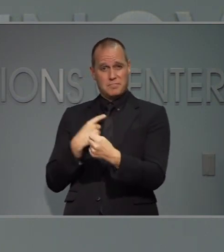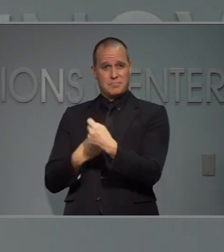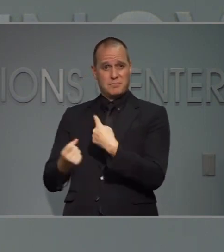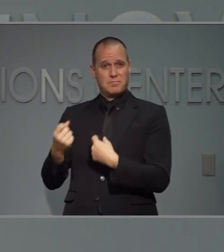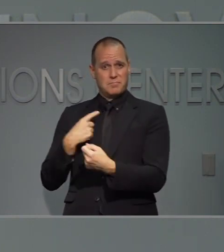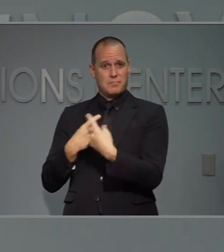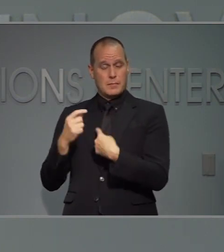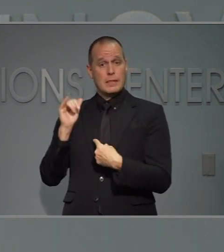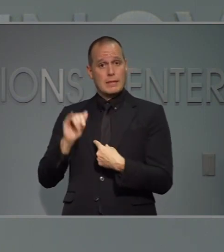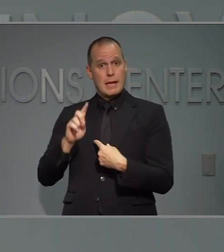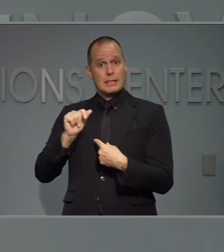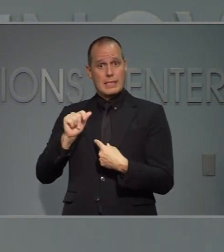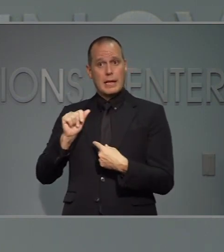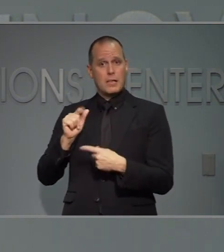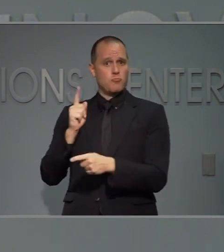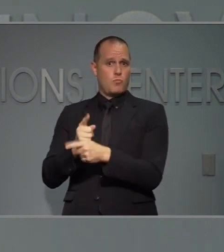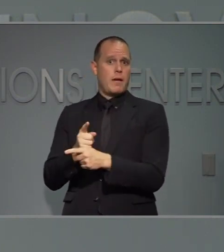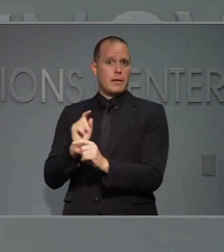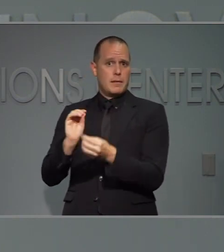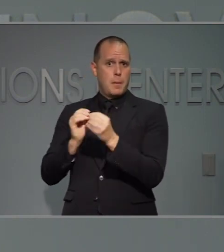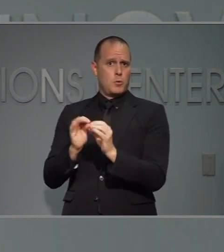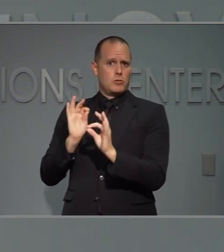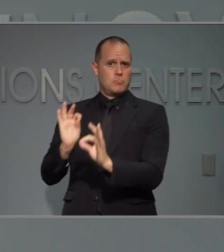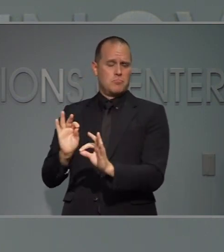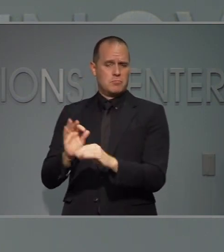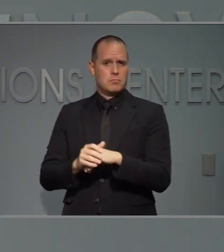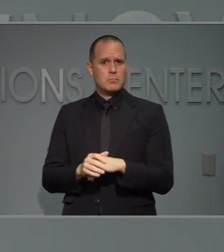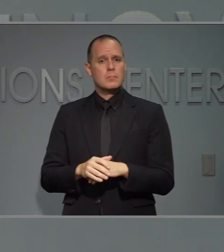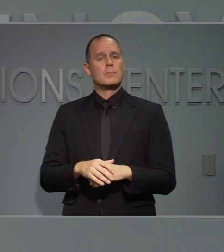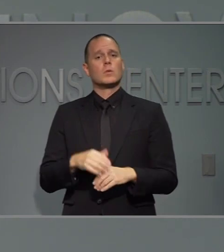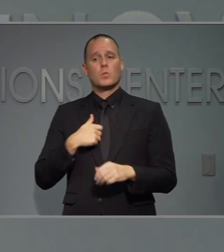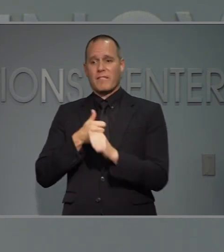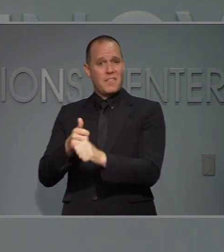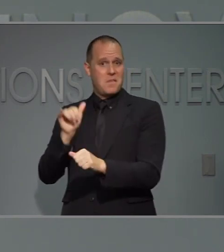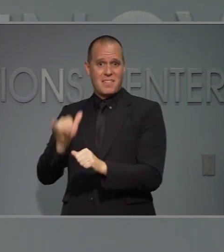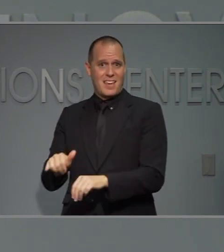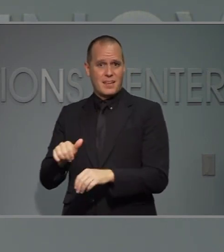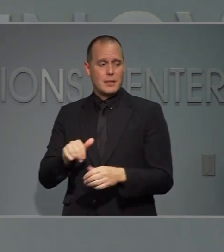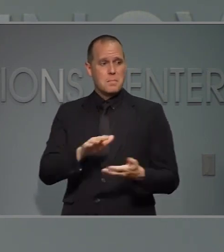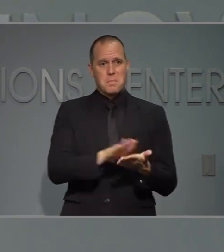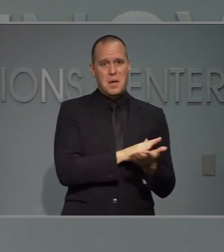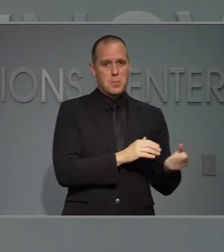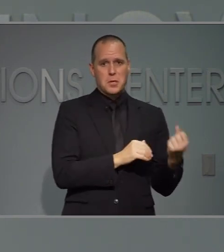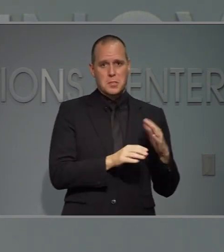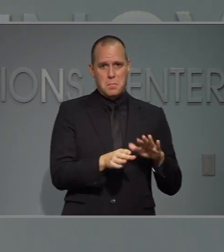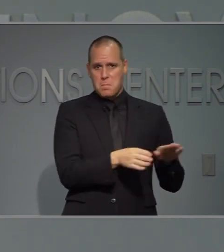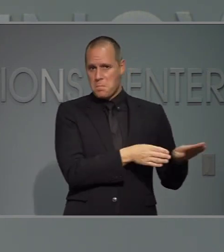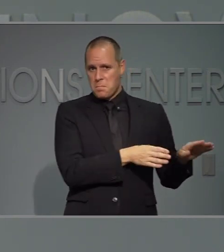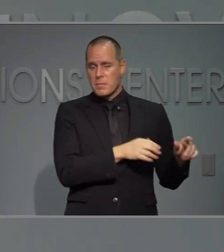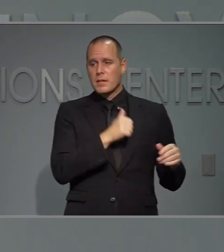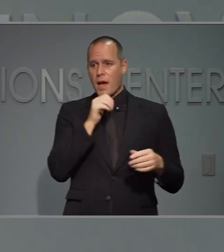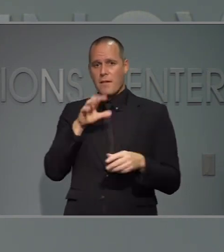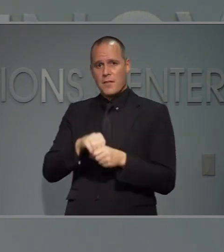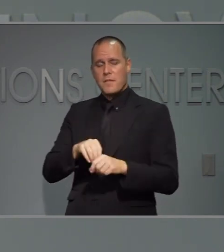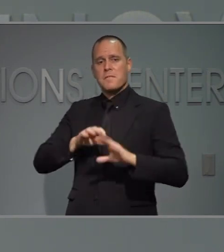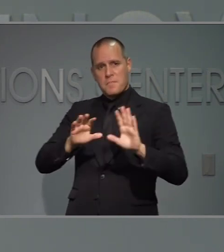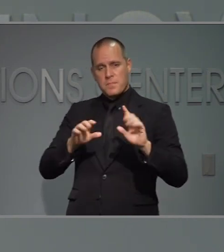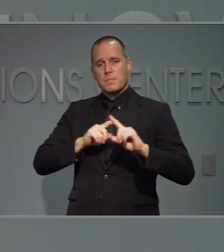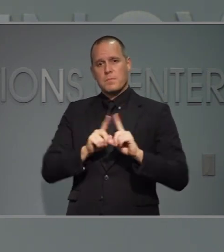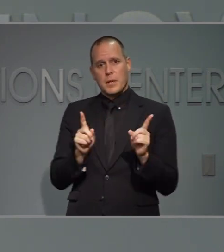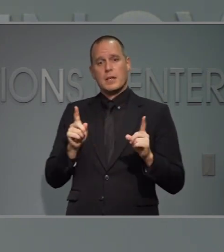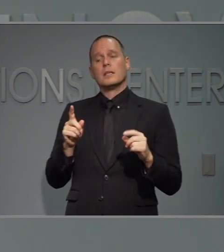electrónicamente y estos datos son correctos eso no y impactó nuestras métricas principales ni tampoco afectó.